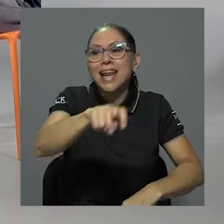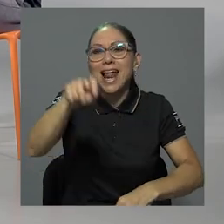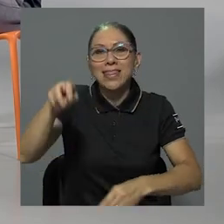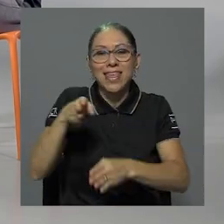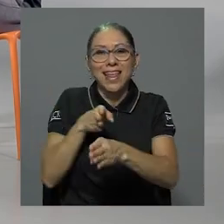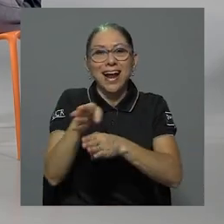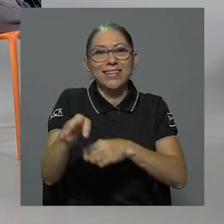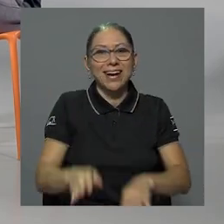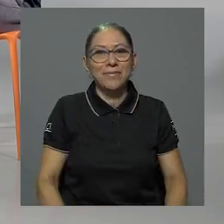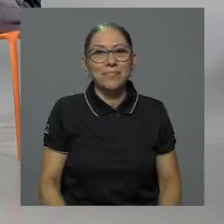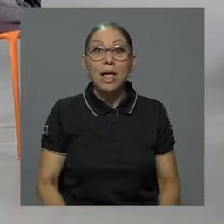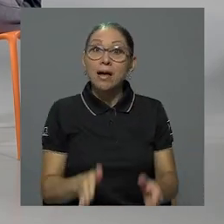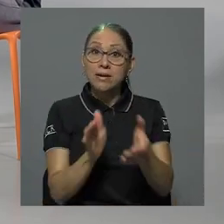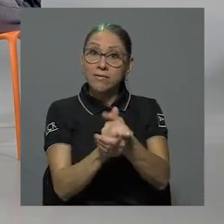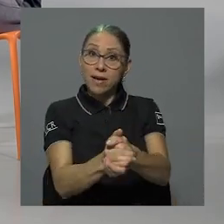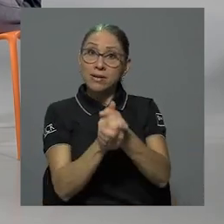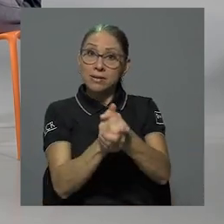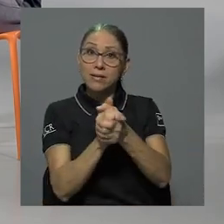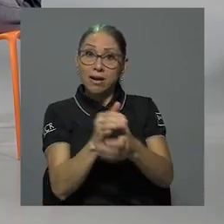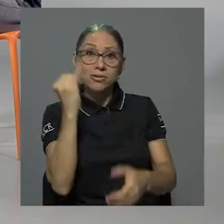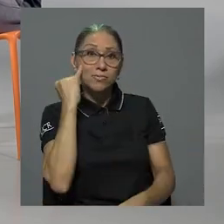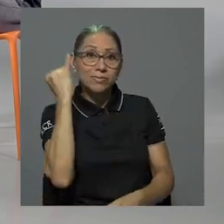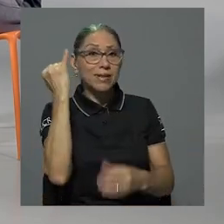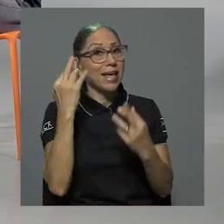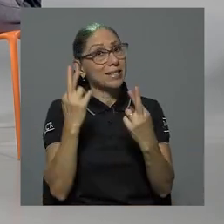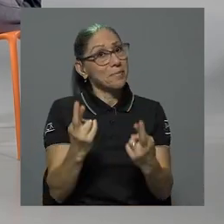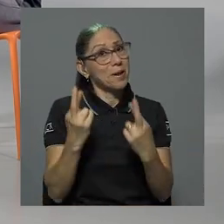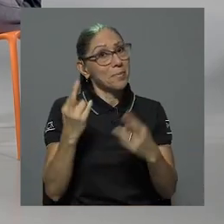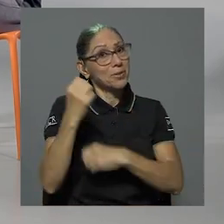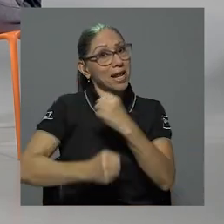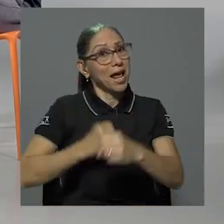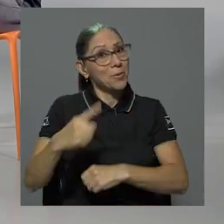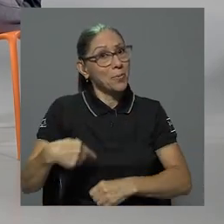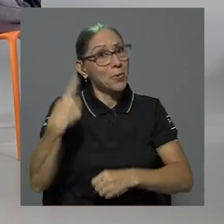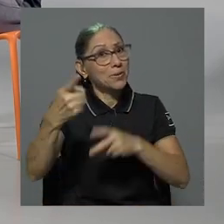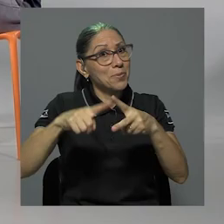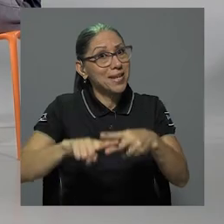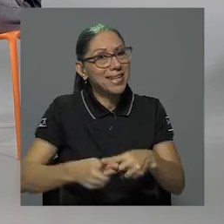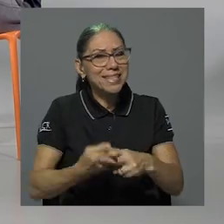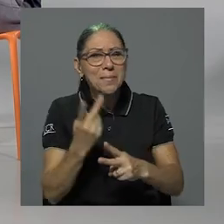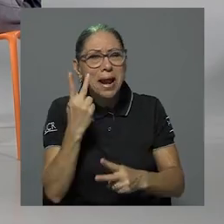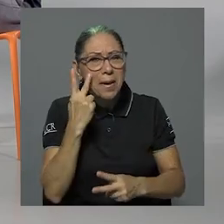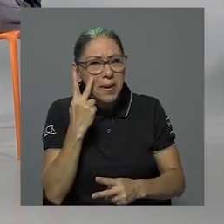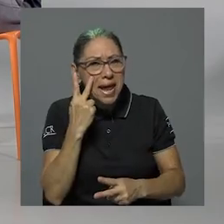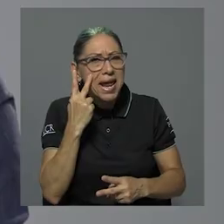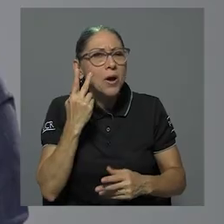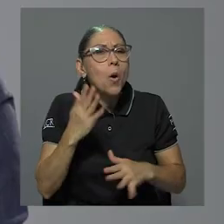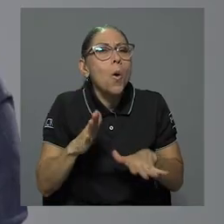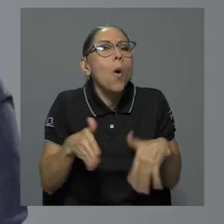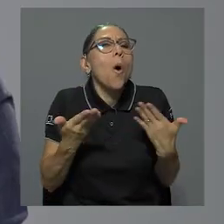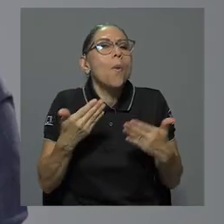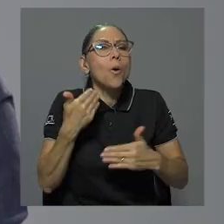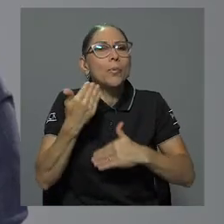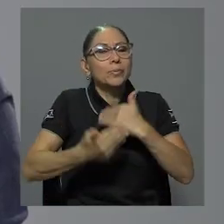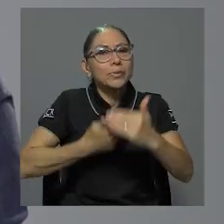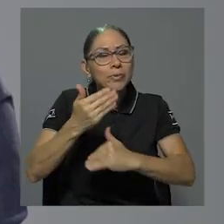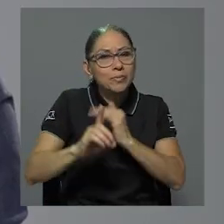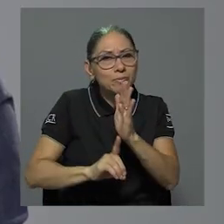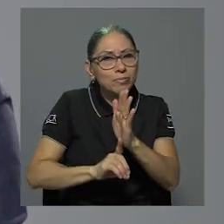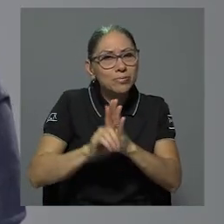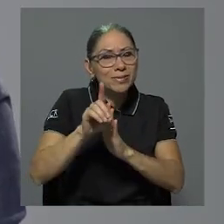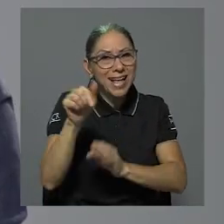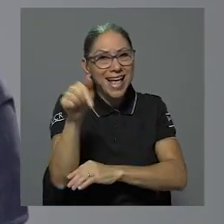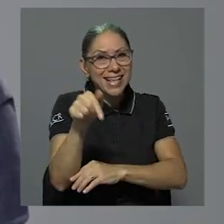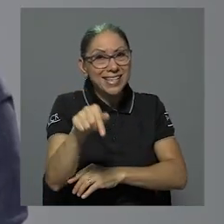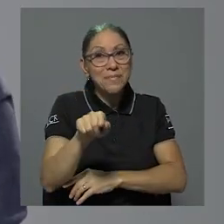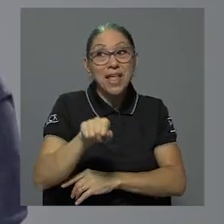bueno, felicitarlos por esta iniciativa y esperemos que inicie el año 2022 para ver poco a poco cómo se desarrolla, ¿verdad?, esta apuesta